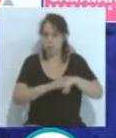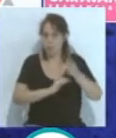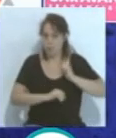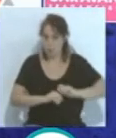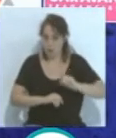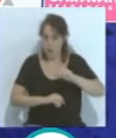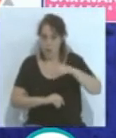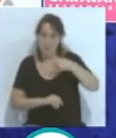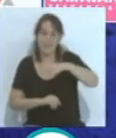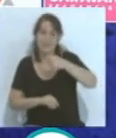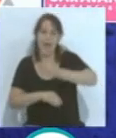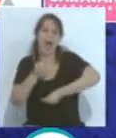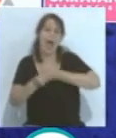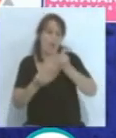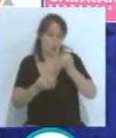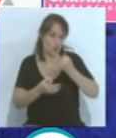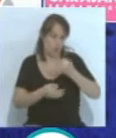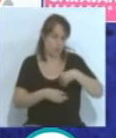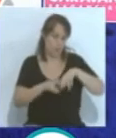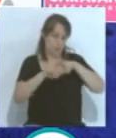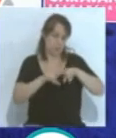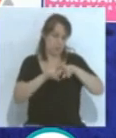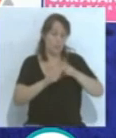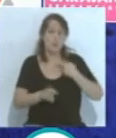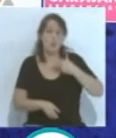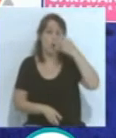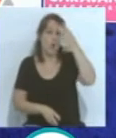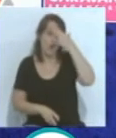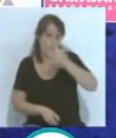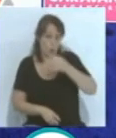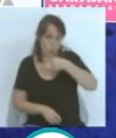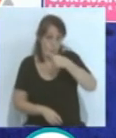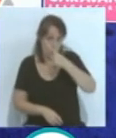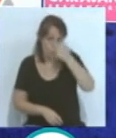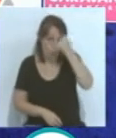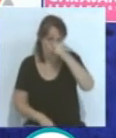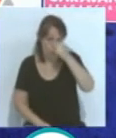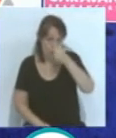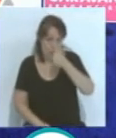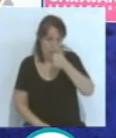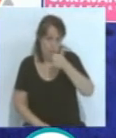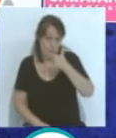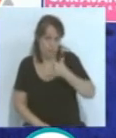presidente Tebas ha hecho hasta ahora. Yo creo que ha sido un hombre que ha ordenado el fútbol,